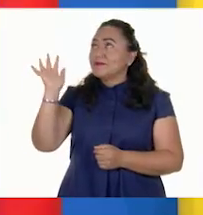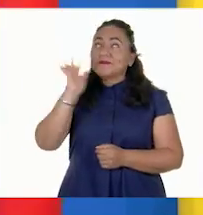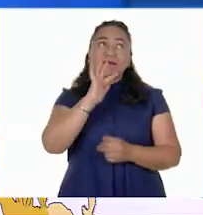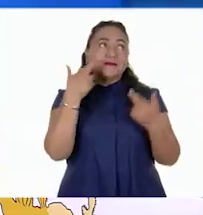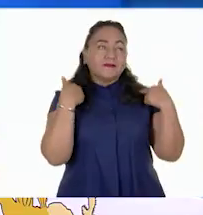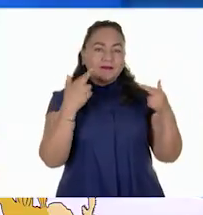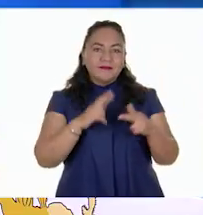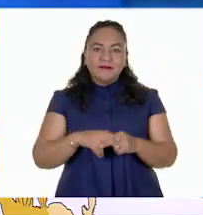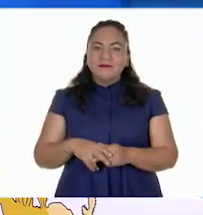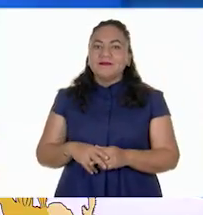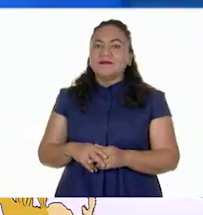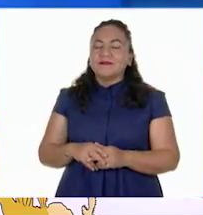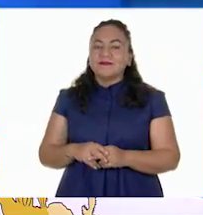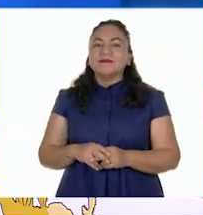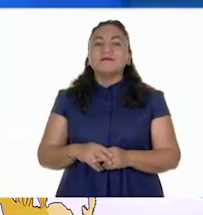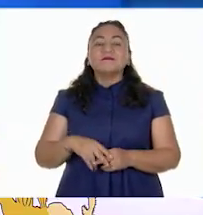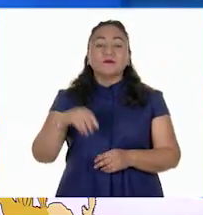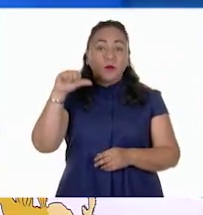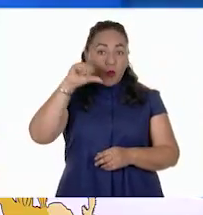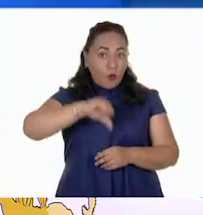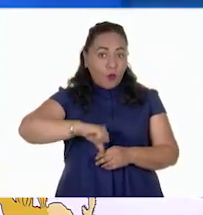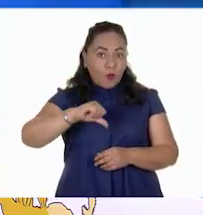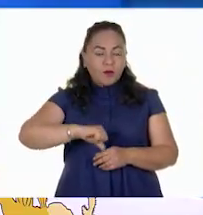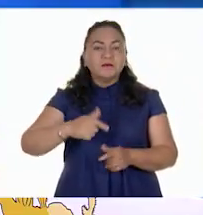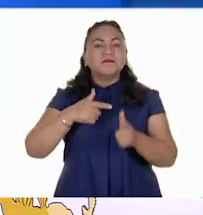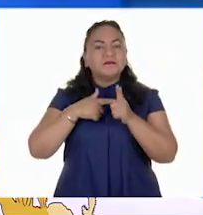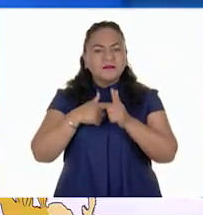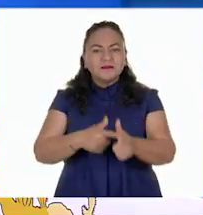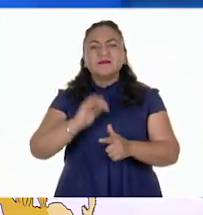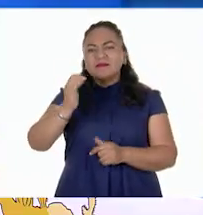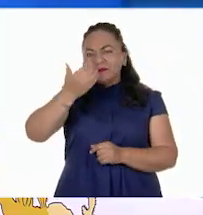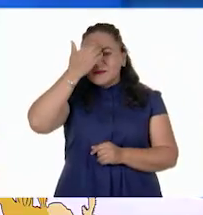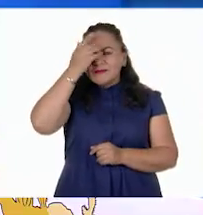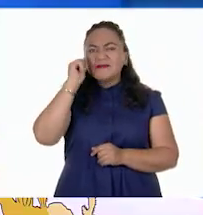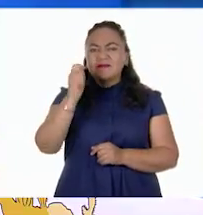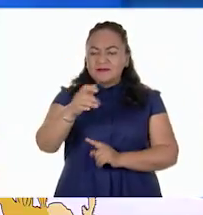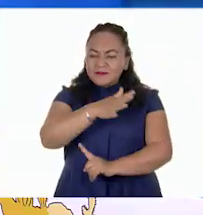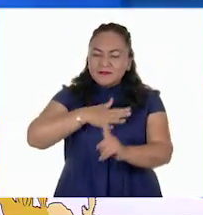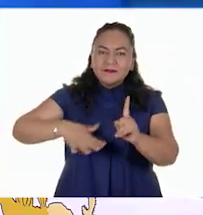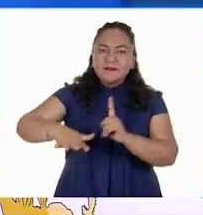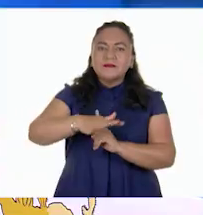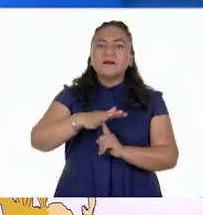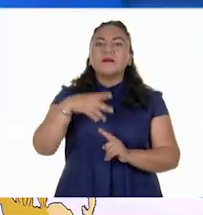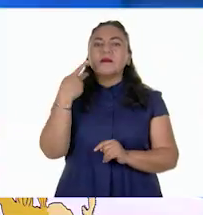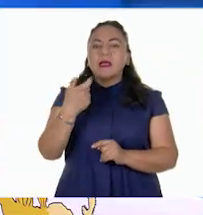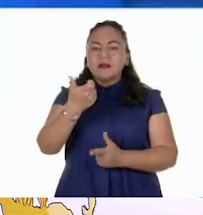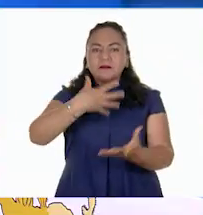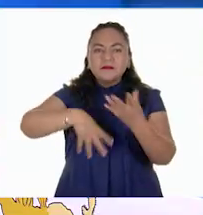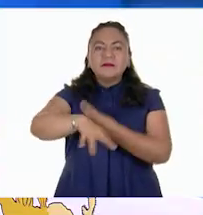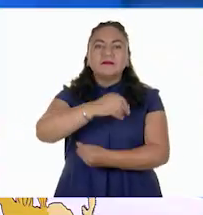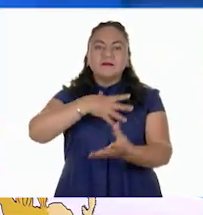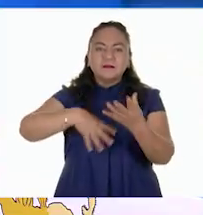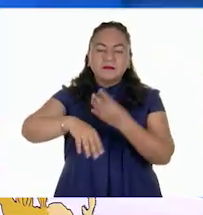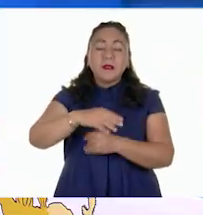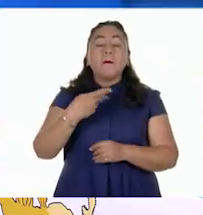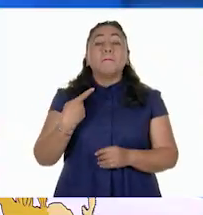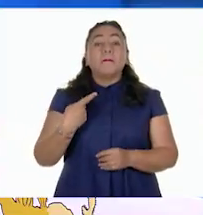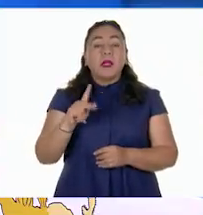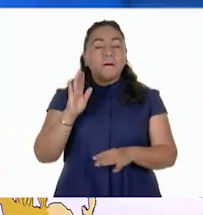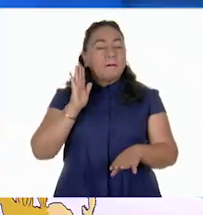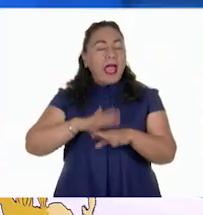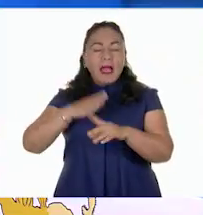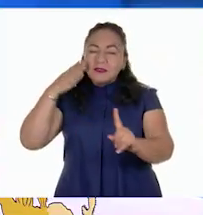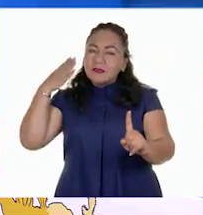¡Hola! Hoy vamos a continuar conociendo las condiciones naturales que favorecen las actividades económicas. Pero nos